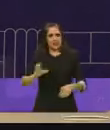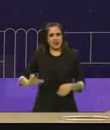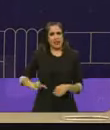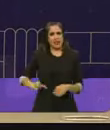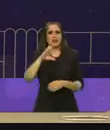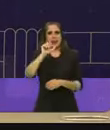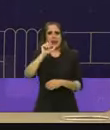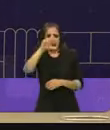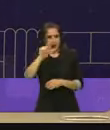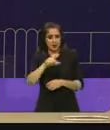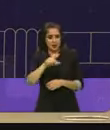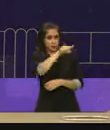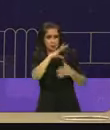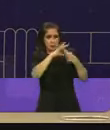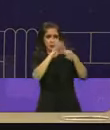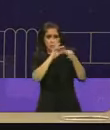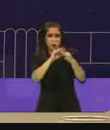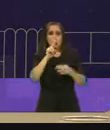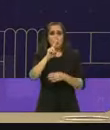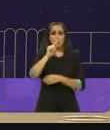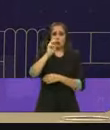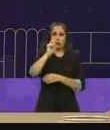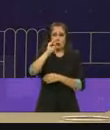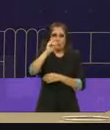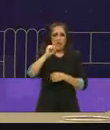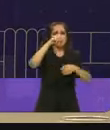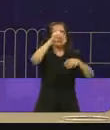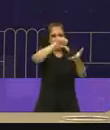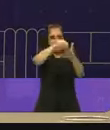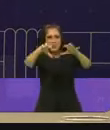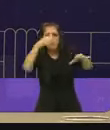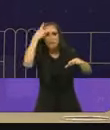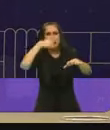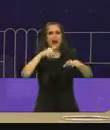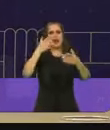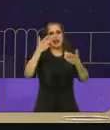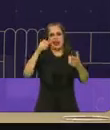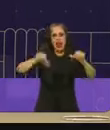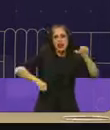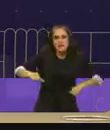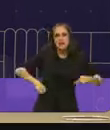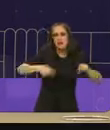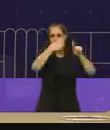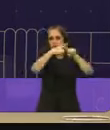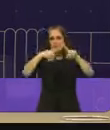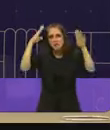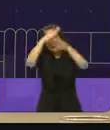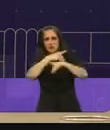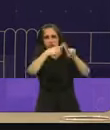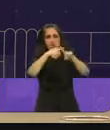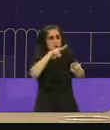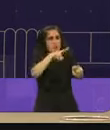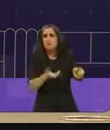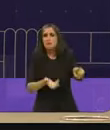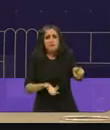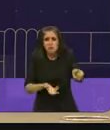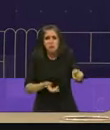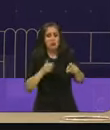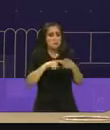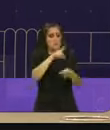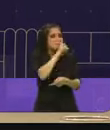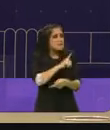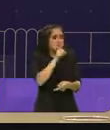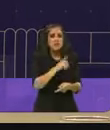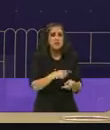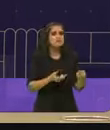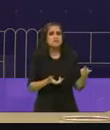ante tus utopías, mis resultados. Ante tus fantasías, mis hechos. Frente a tus mentiras, mis realidades.